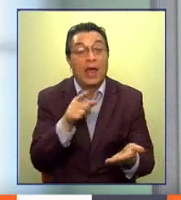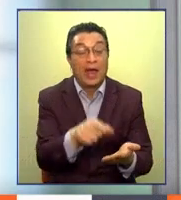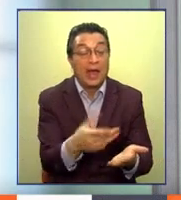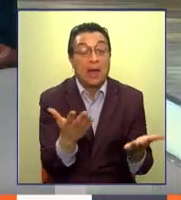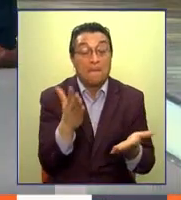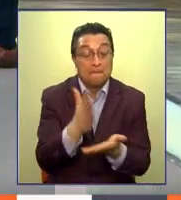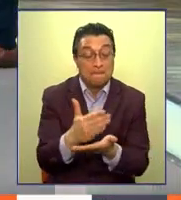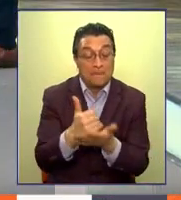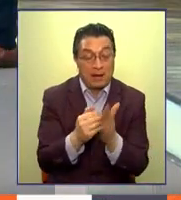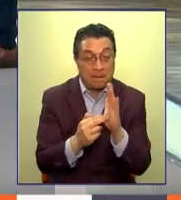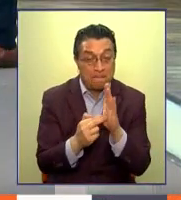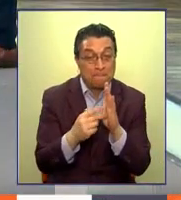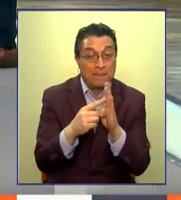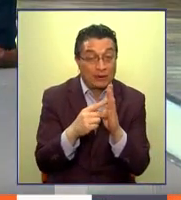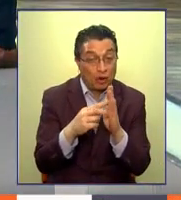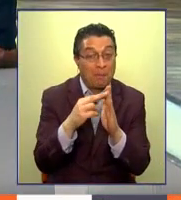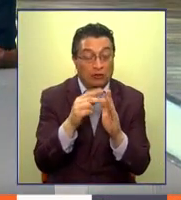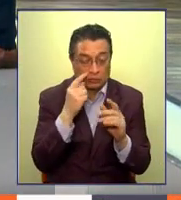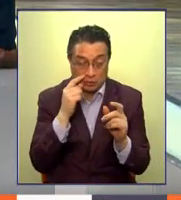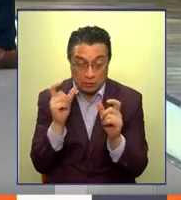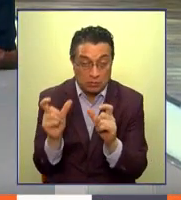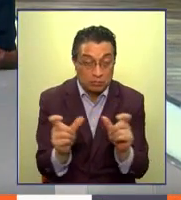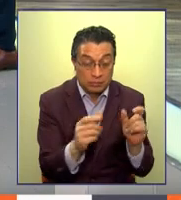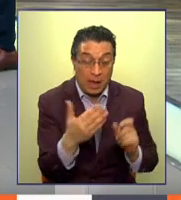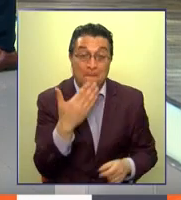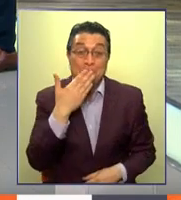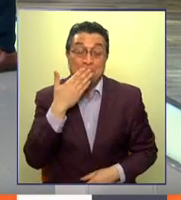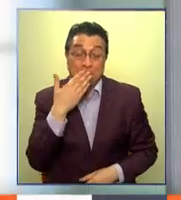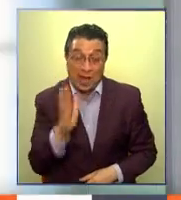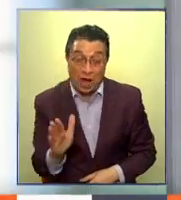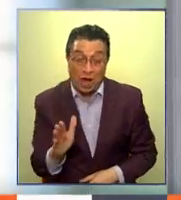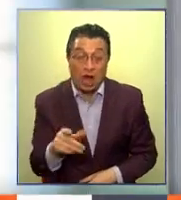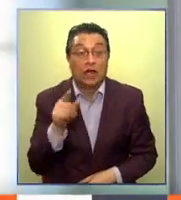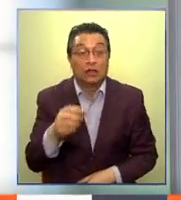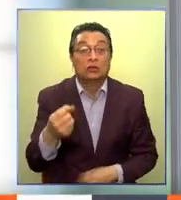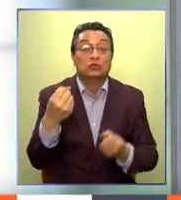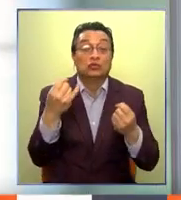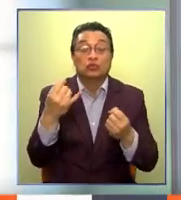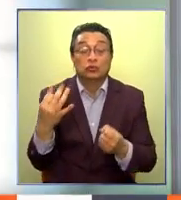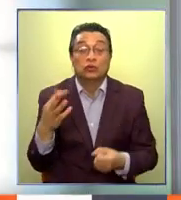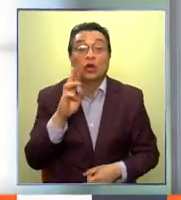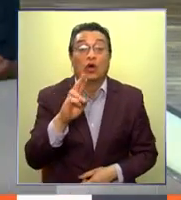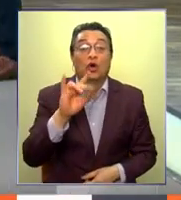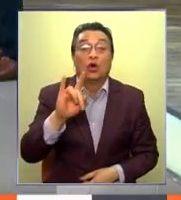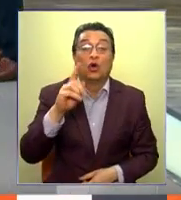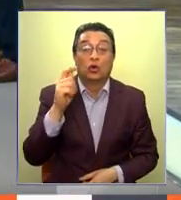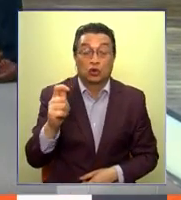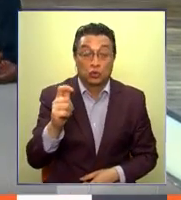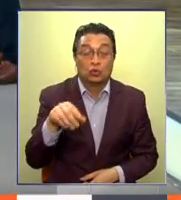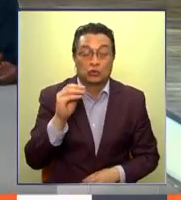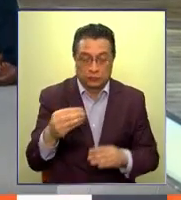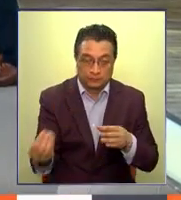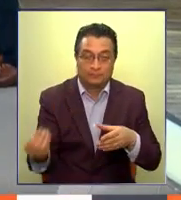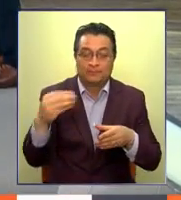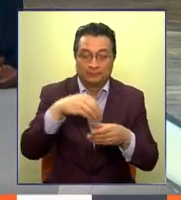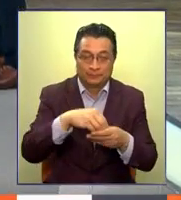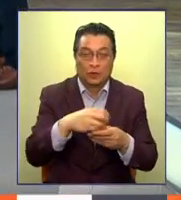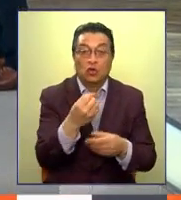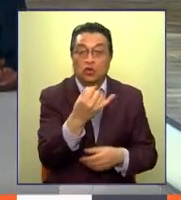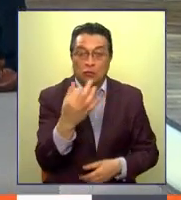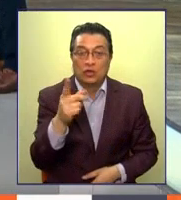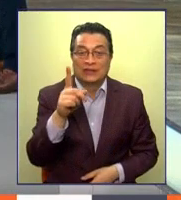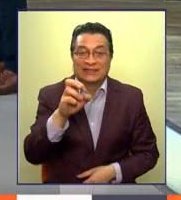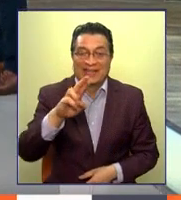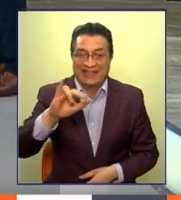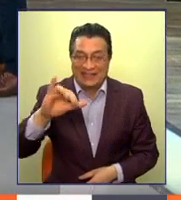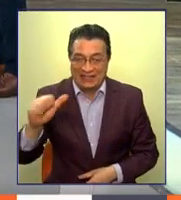el plan paso a paso pueda ser monitoreado de mejor manera, al número de RUT, que se le va a incluir además el número de serie del